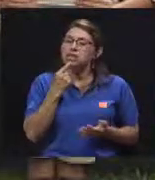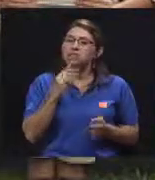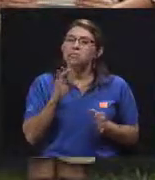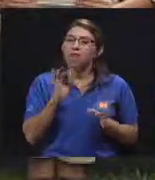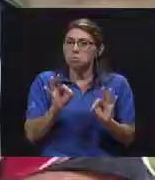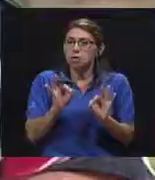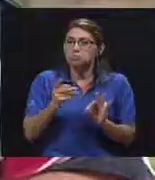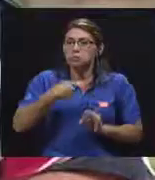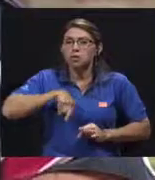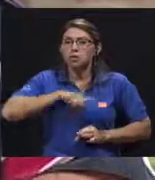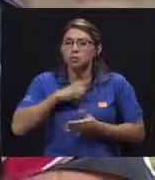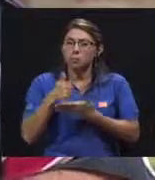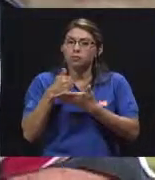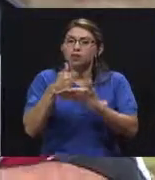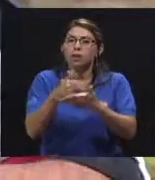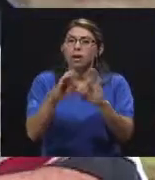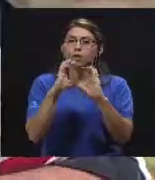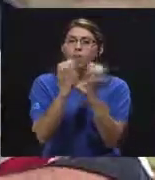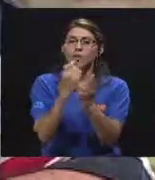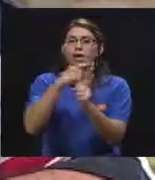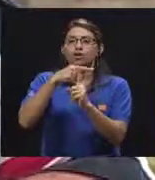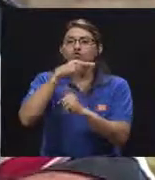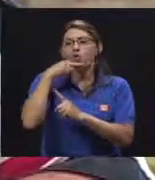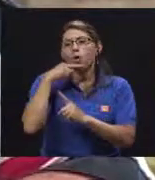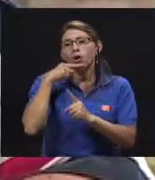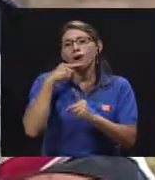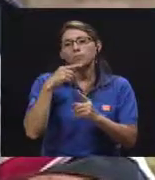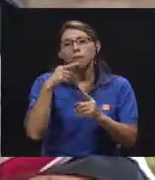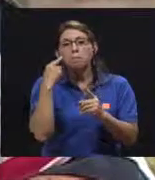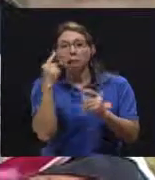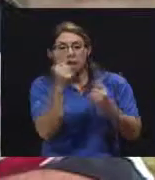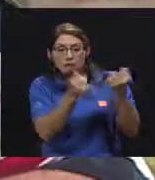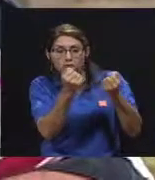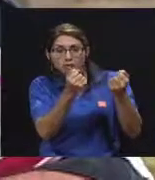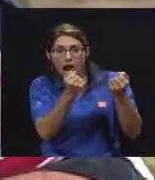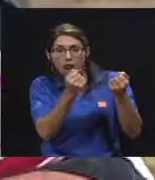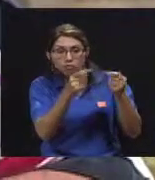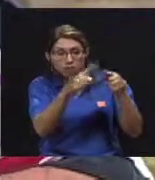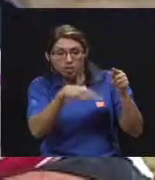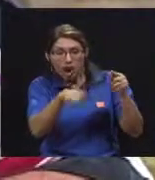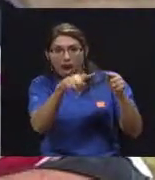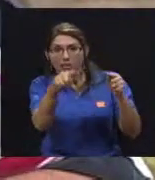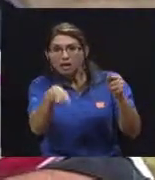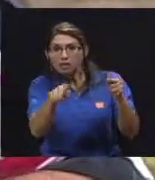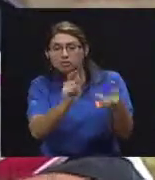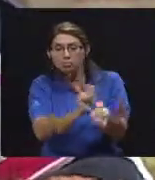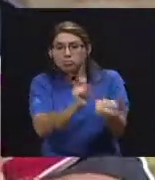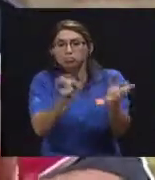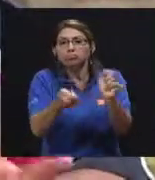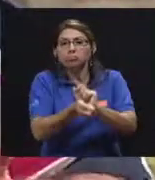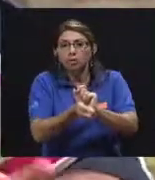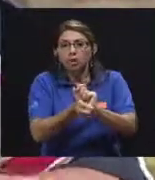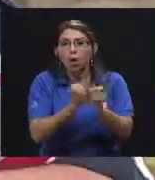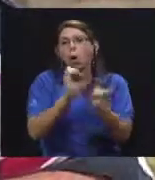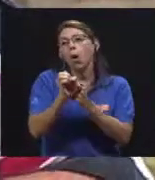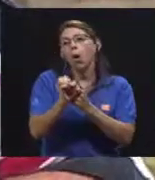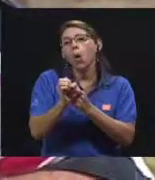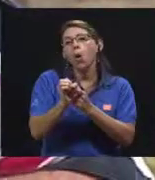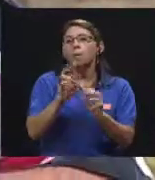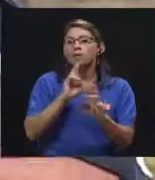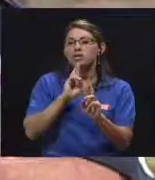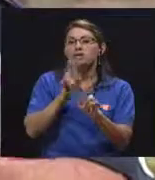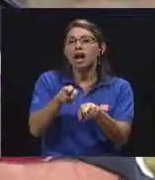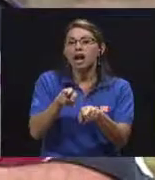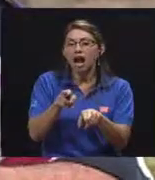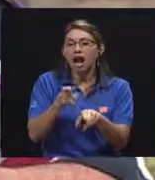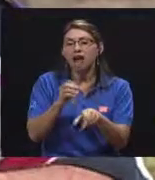ayudar a este comité, por lo menos con el cambio de llantas. Vamos a regalarles o a donarles un equipo, tal